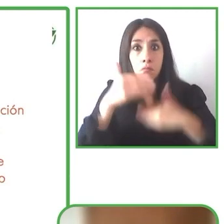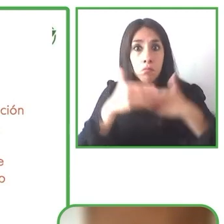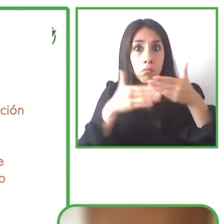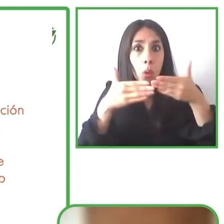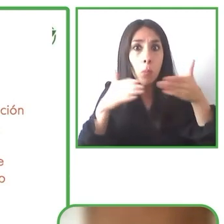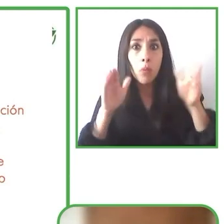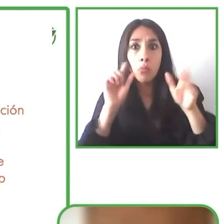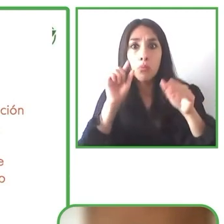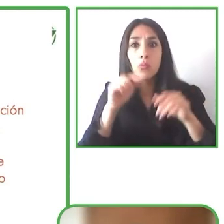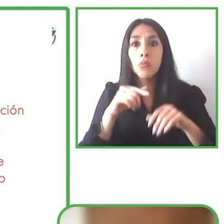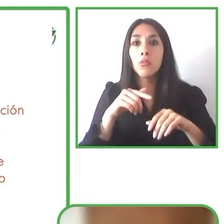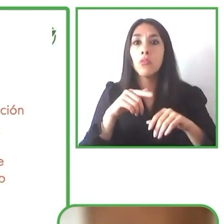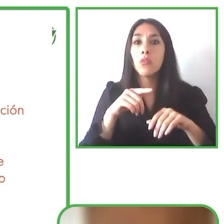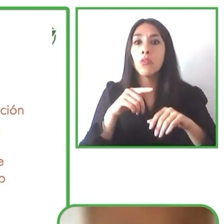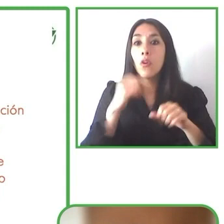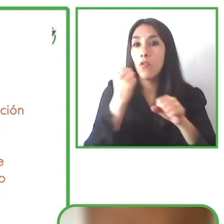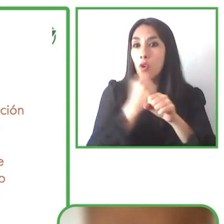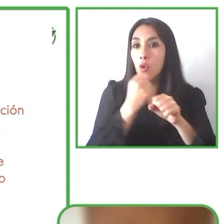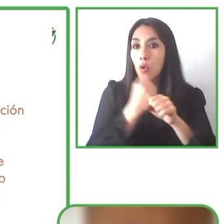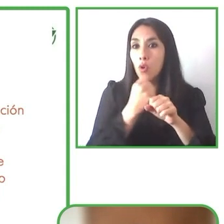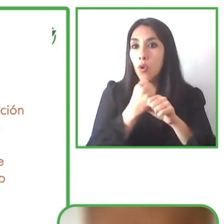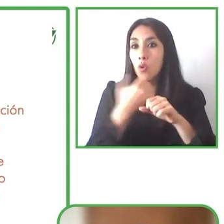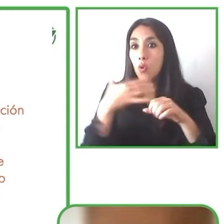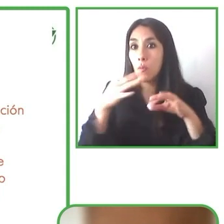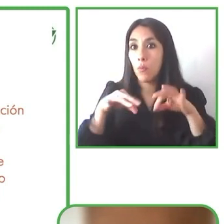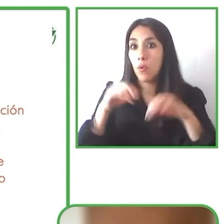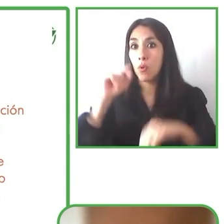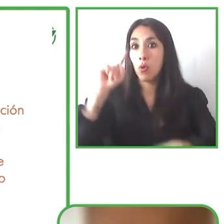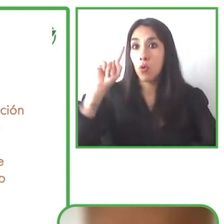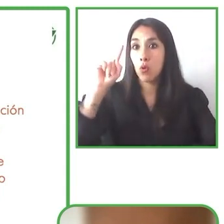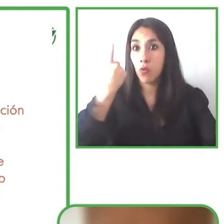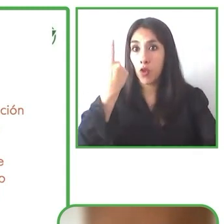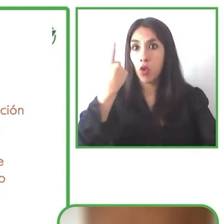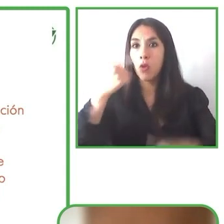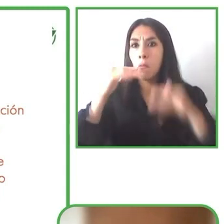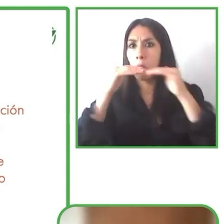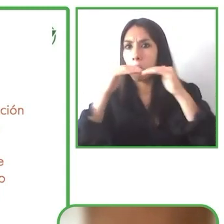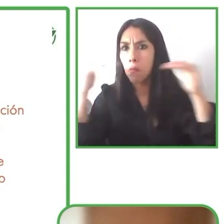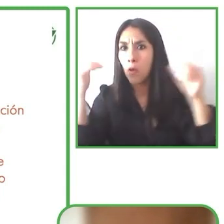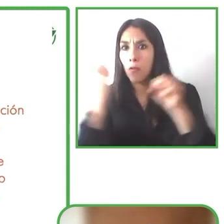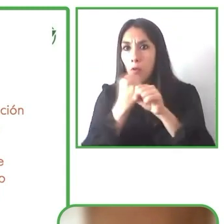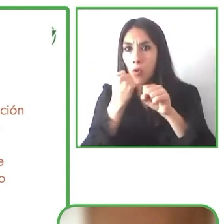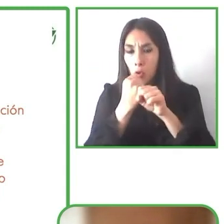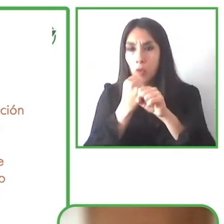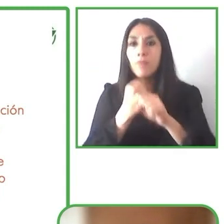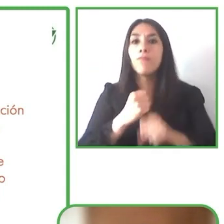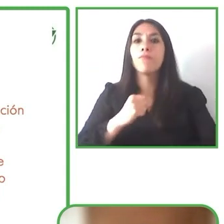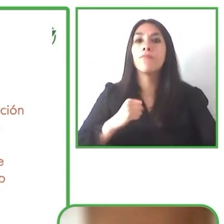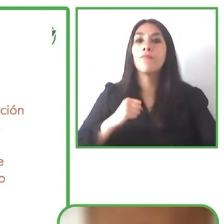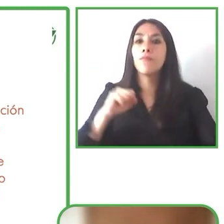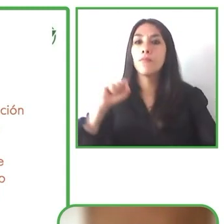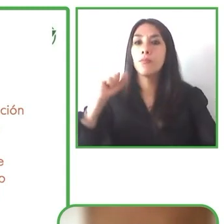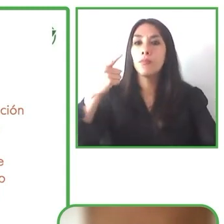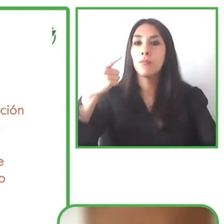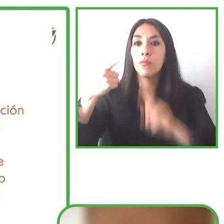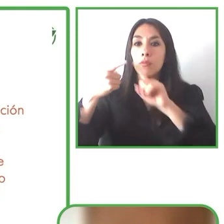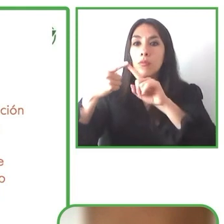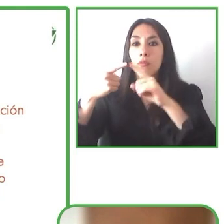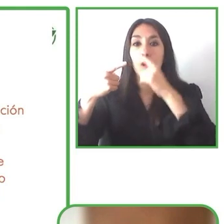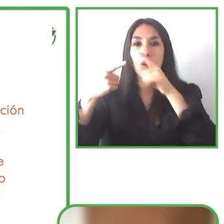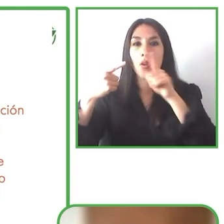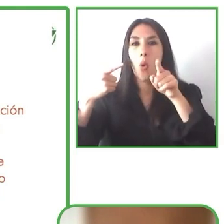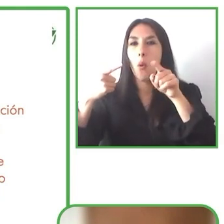La primera línea de trabajo que se perfila desde un tiempo importante en Chile